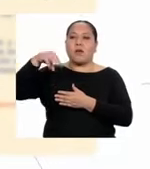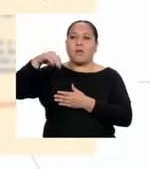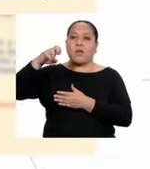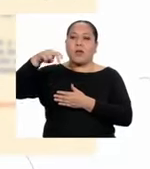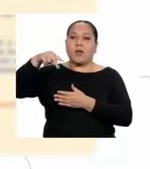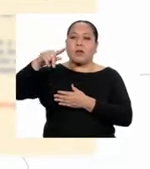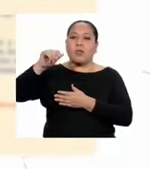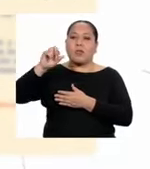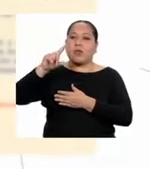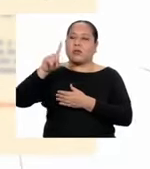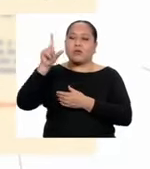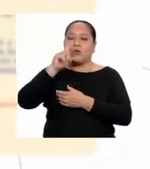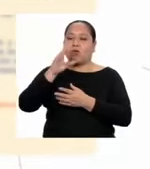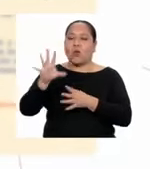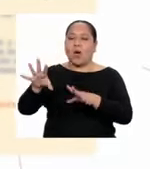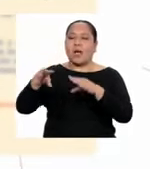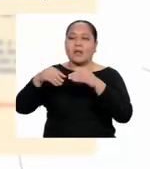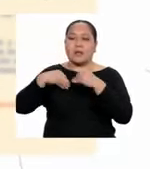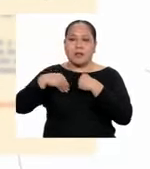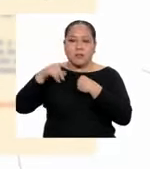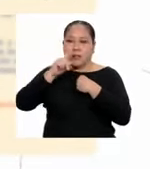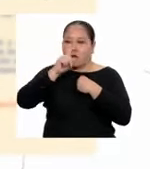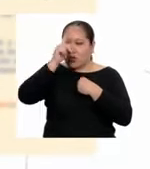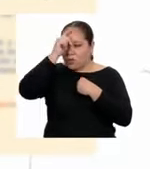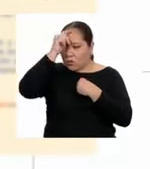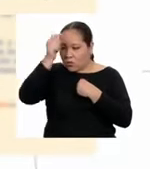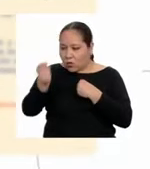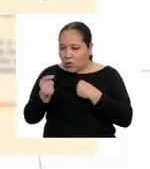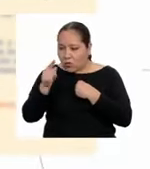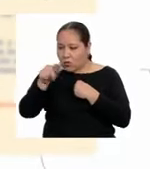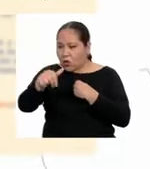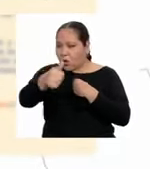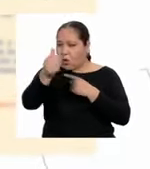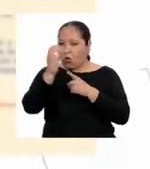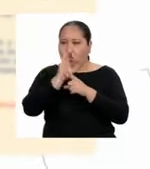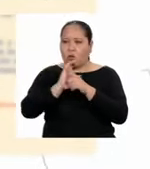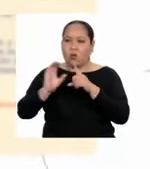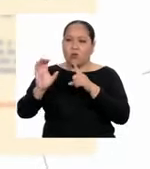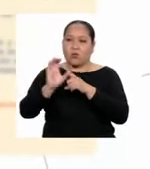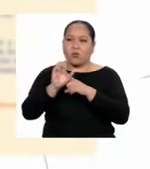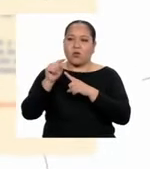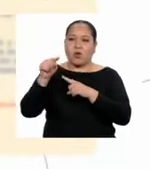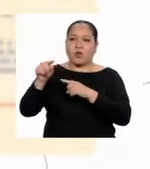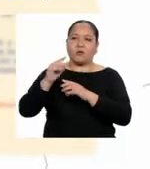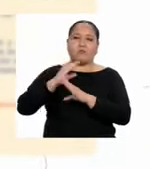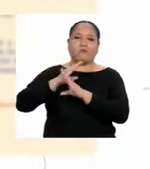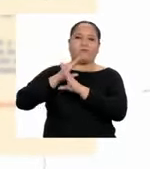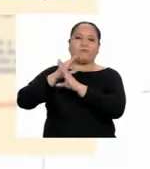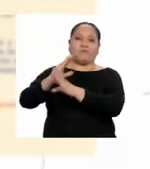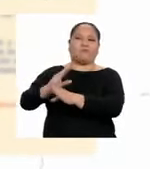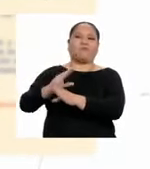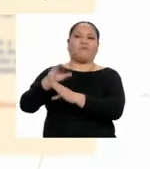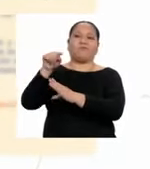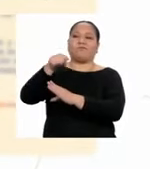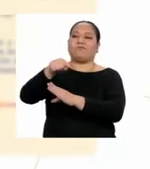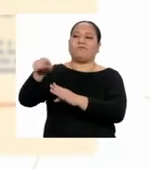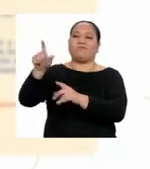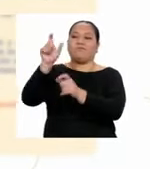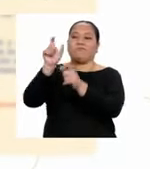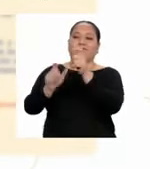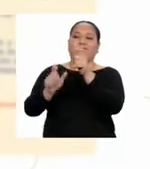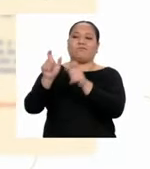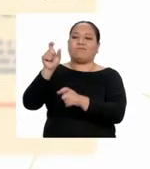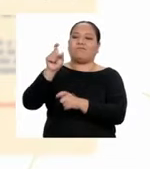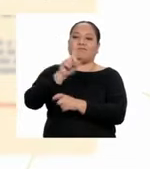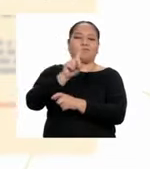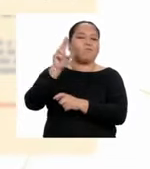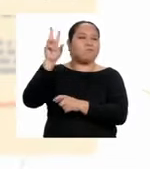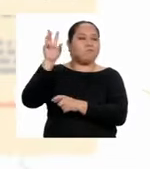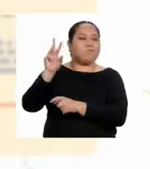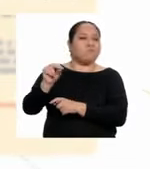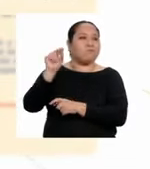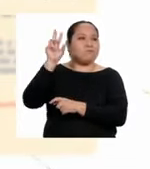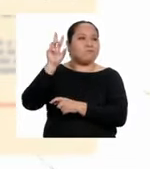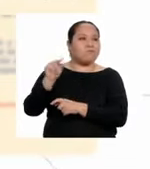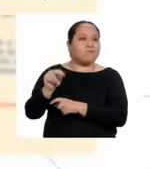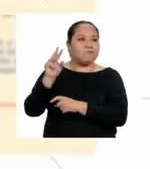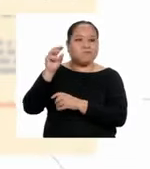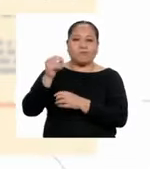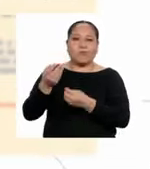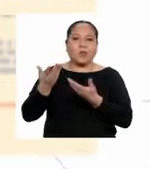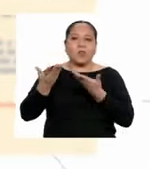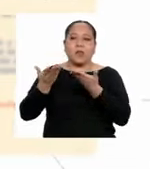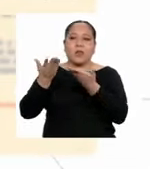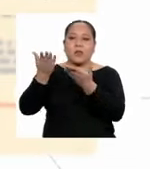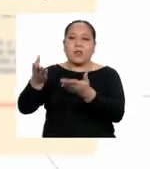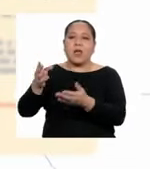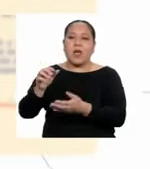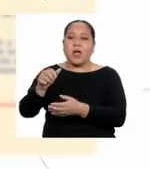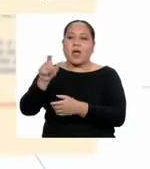a las otras culturas. Esto ocurre cuando se le niega a ciertas personas las oportunidades de